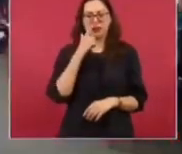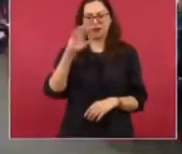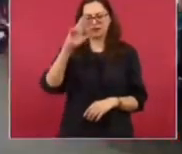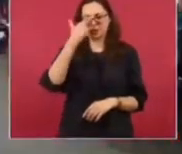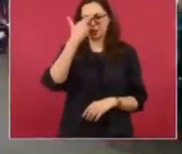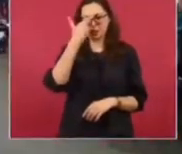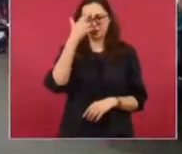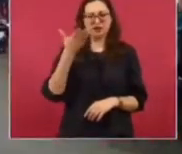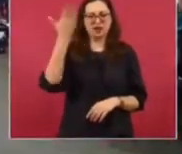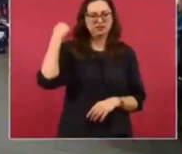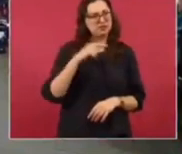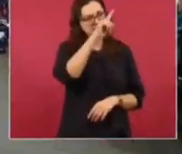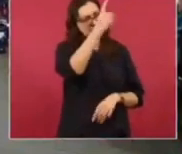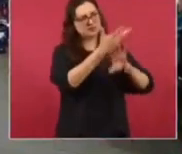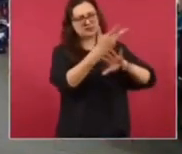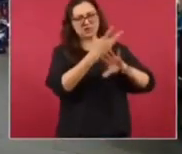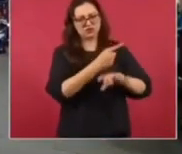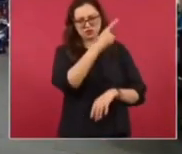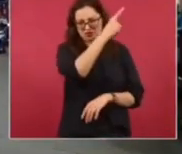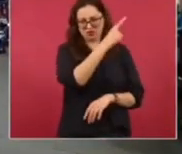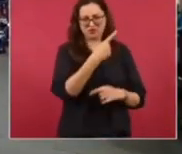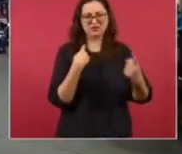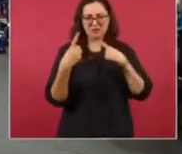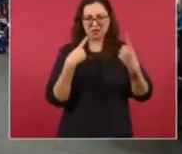enfrente a la señora Clinton.